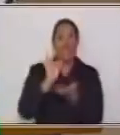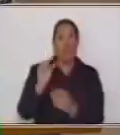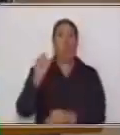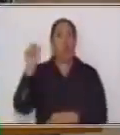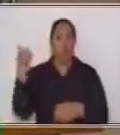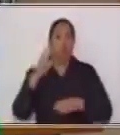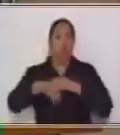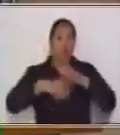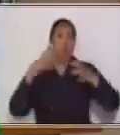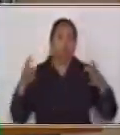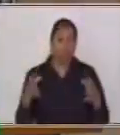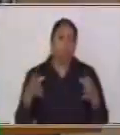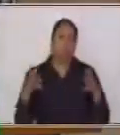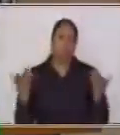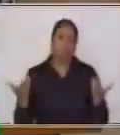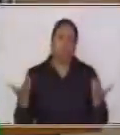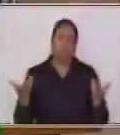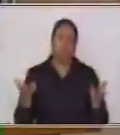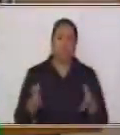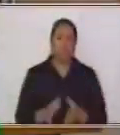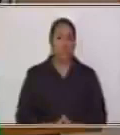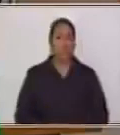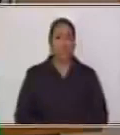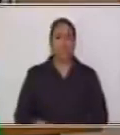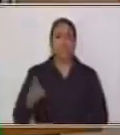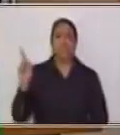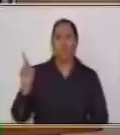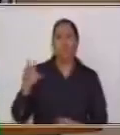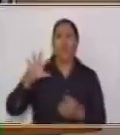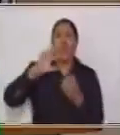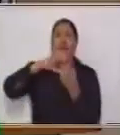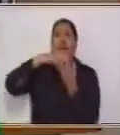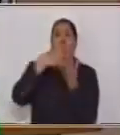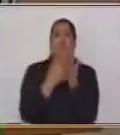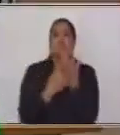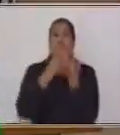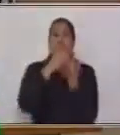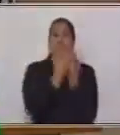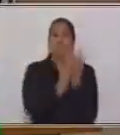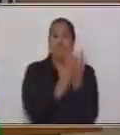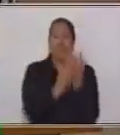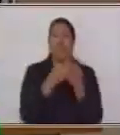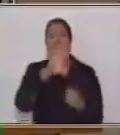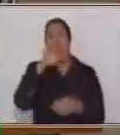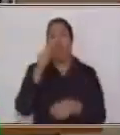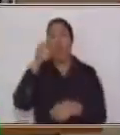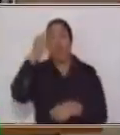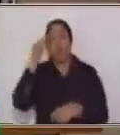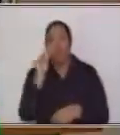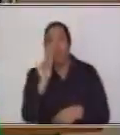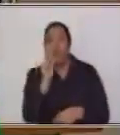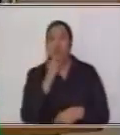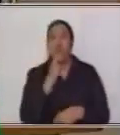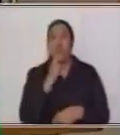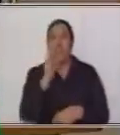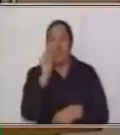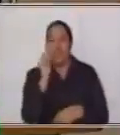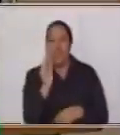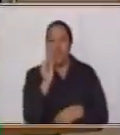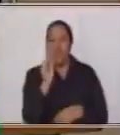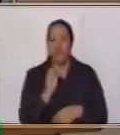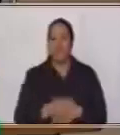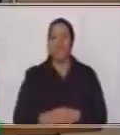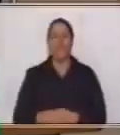frutas también como las mandarinas, las ciruelas. Estoy segura que algunos de ustedes han visto